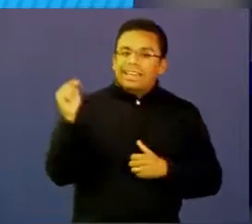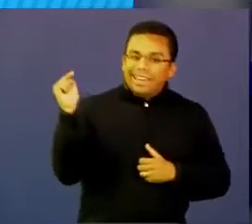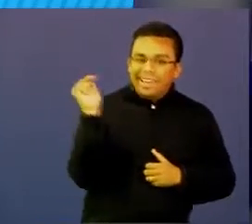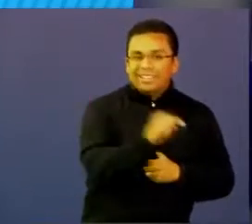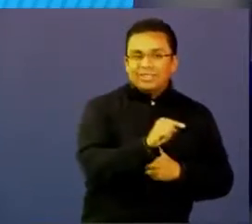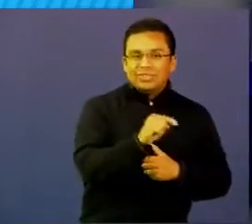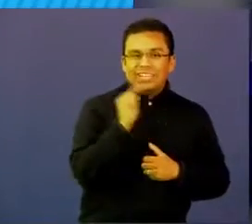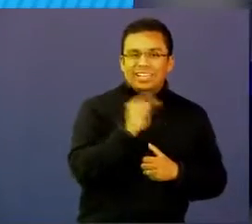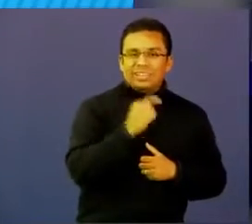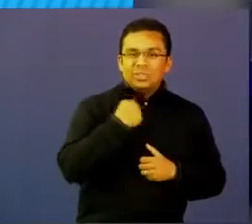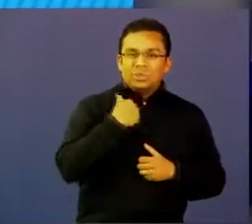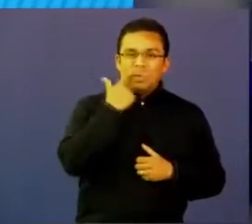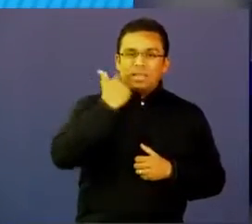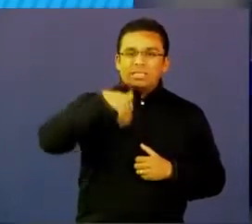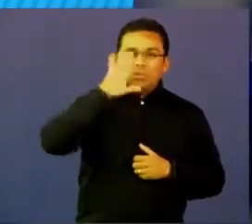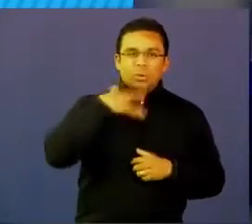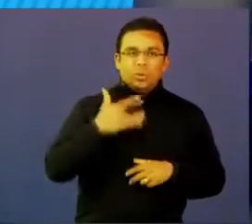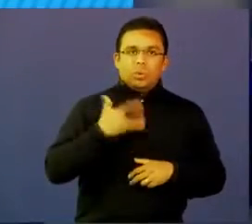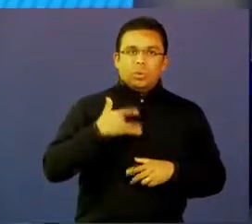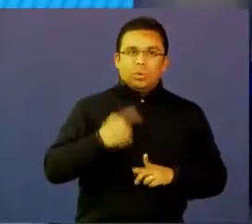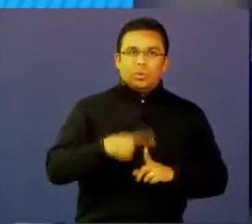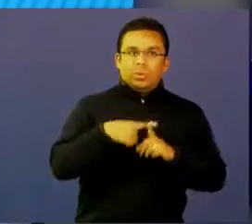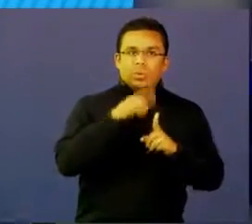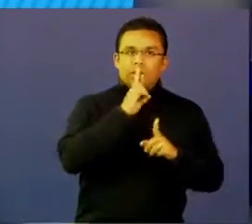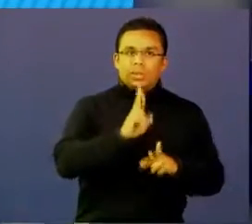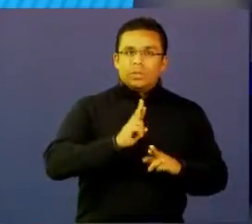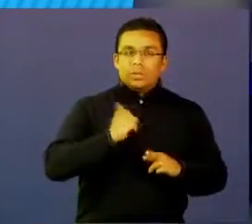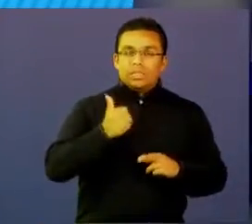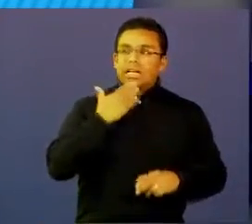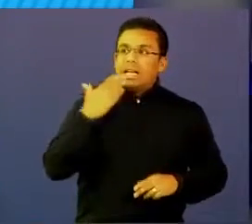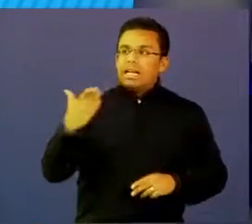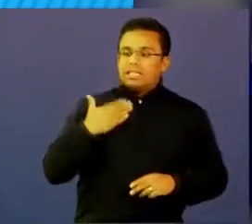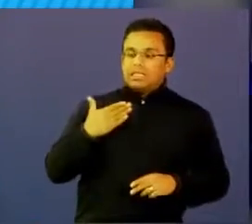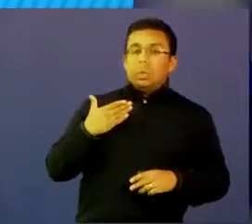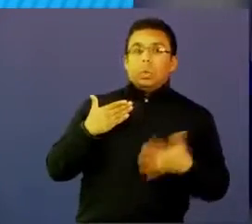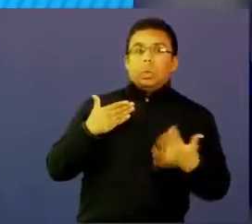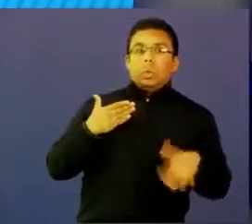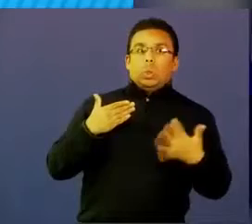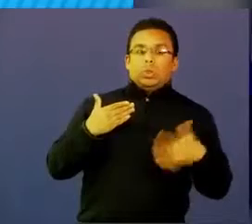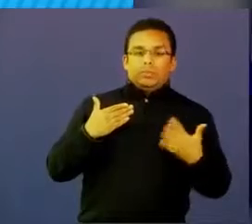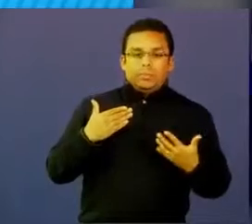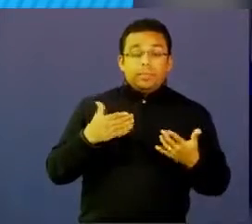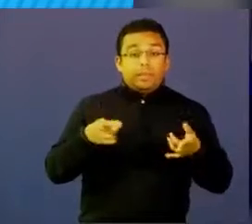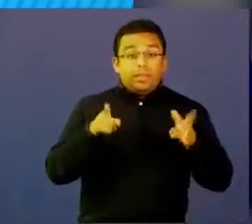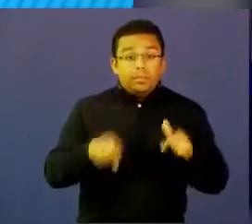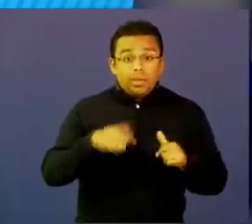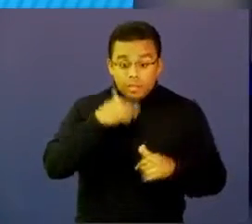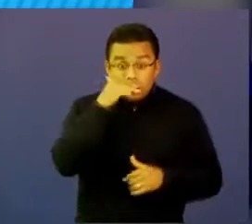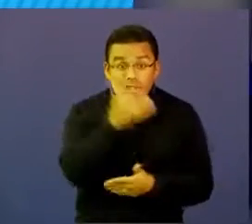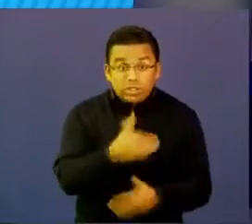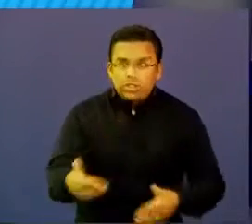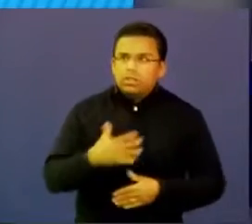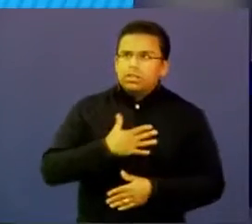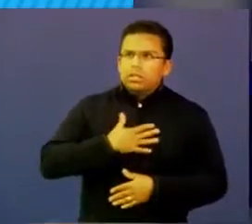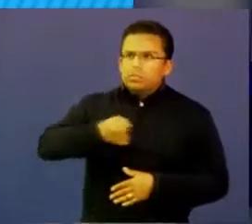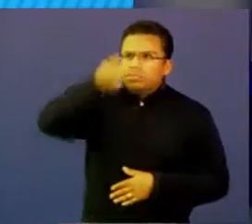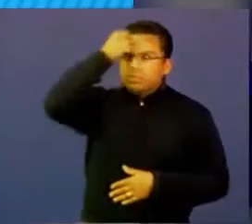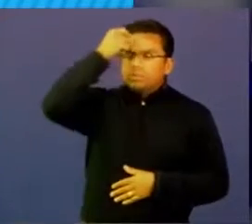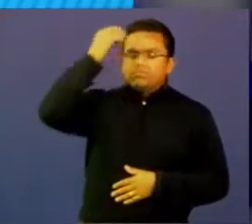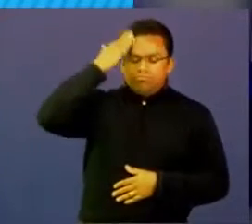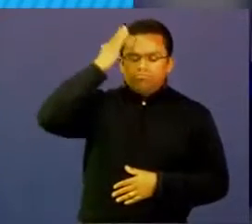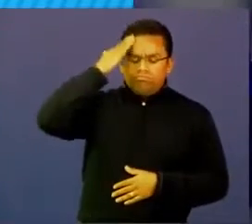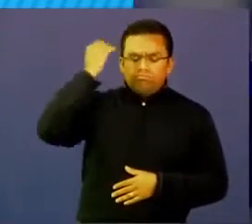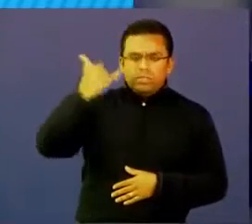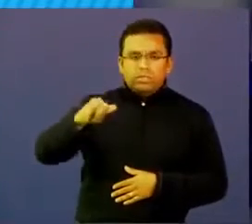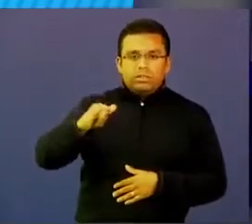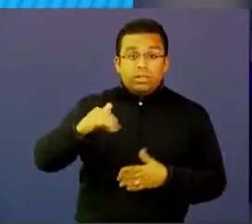debería ser el mayor estímulo y los niños en el proceso dicen bueno, aprendí estas cosas en el camino entonces para mí no hay mejor